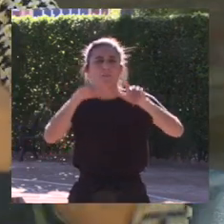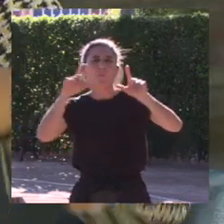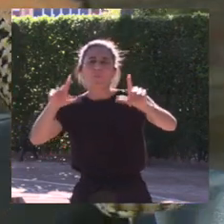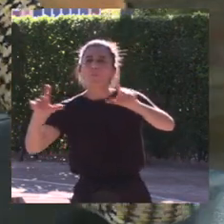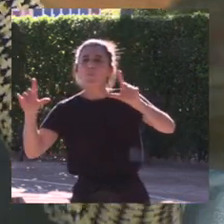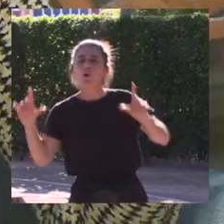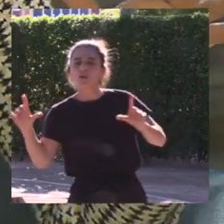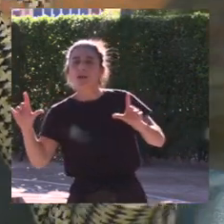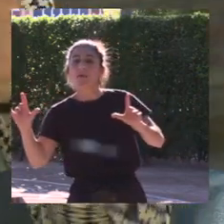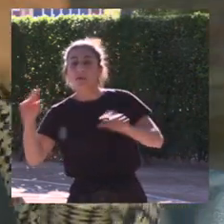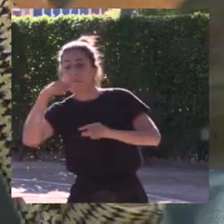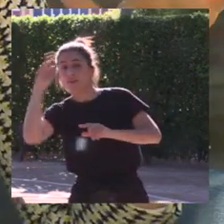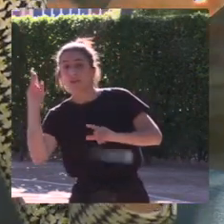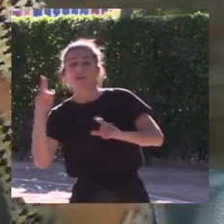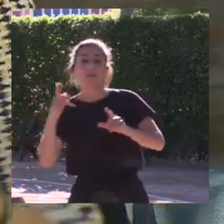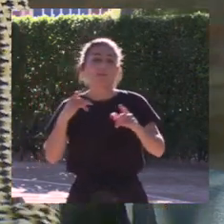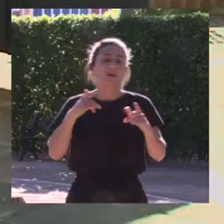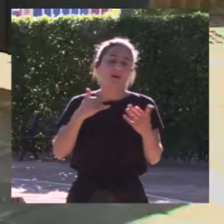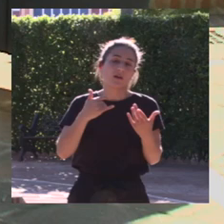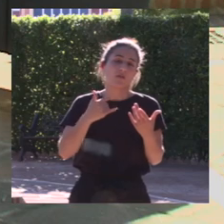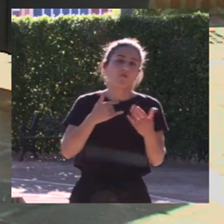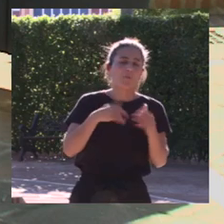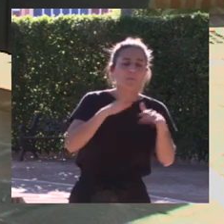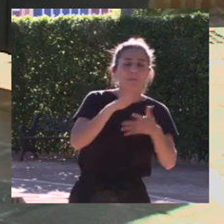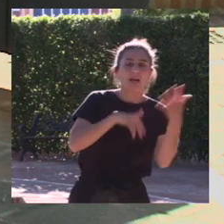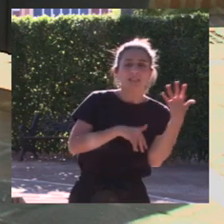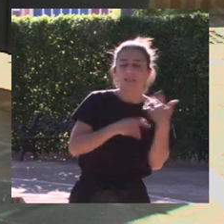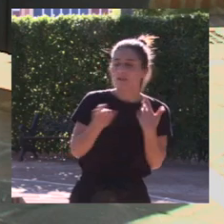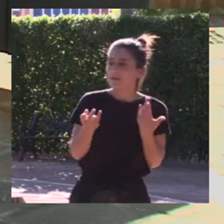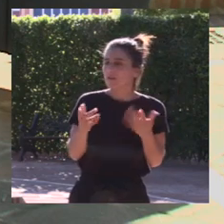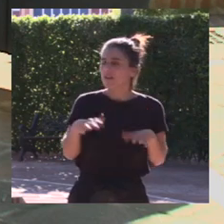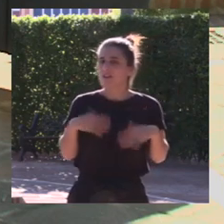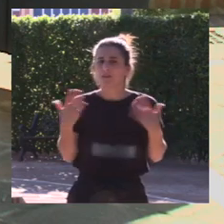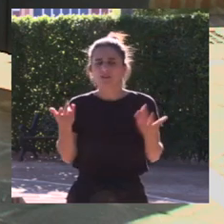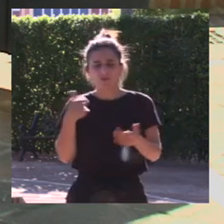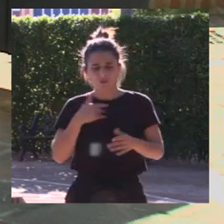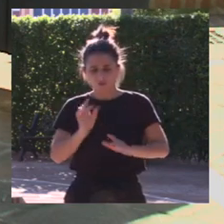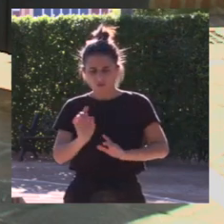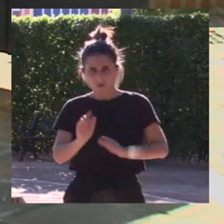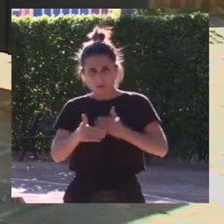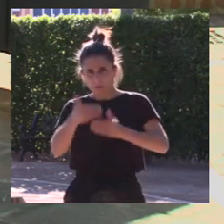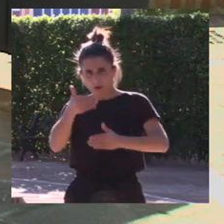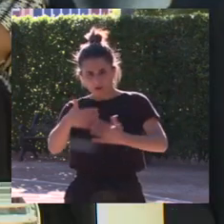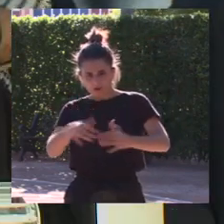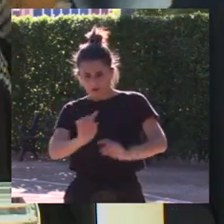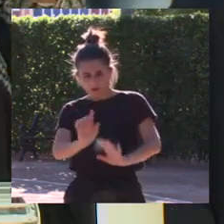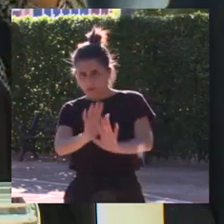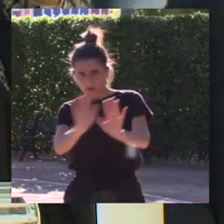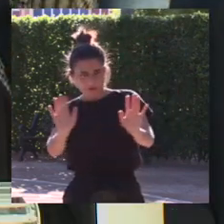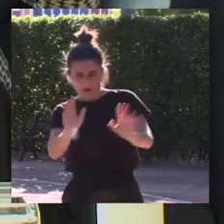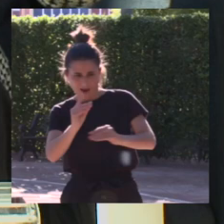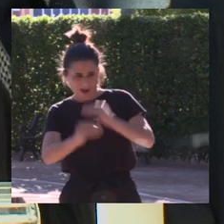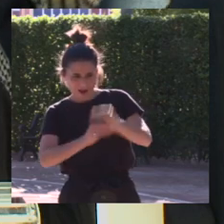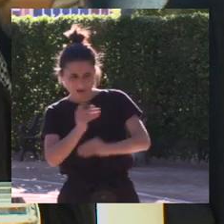del Barça claro fútbol parece que no hay otra cosa y de repente el director del equipo dijo no no en mi periódico no funciona así en mi